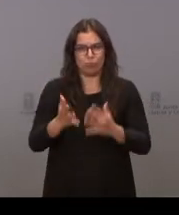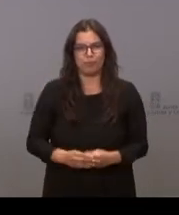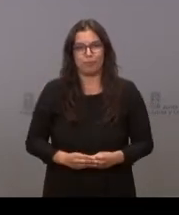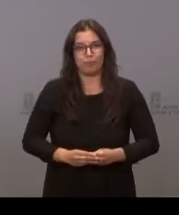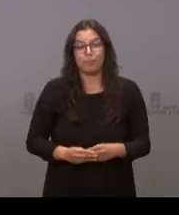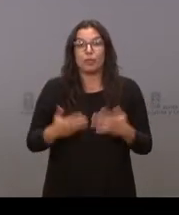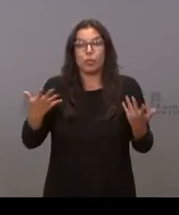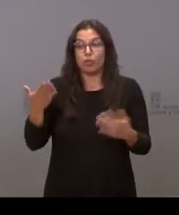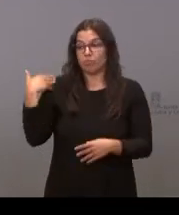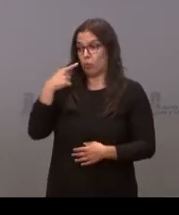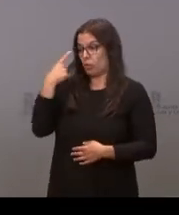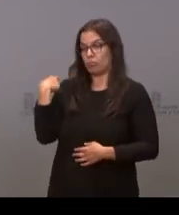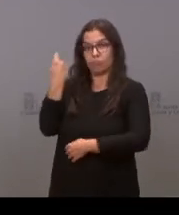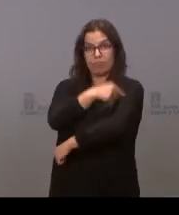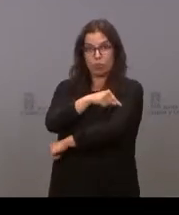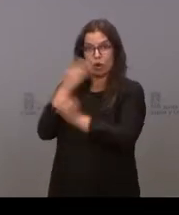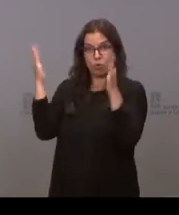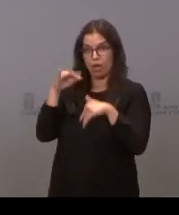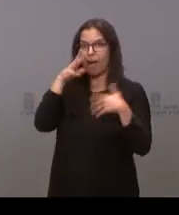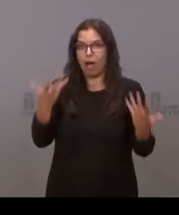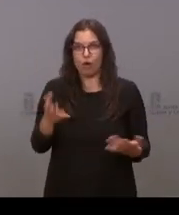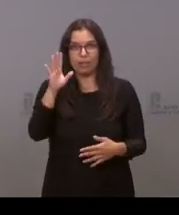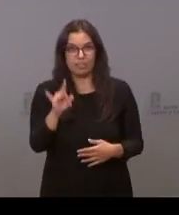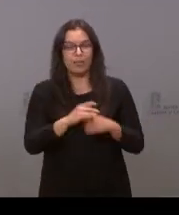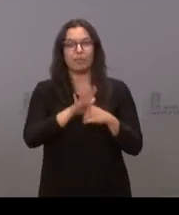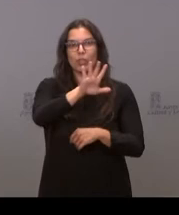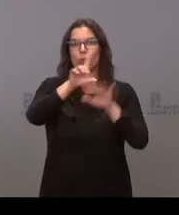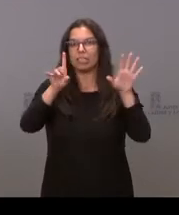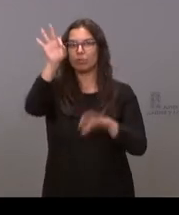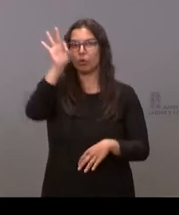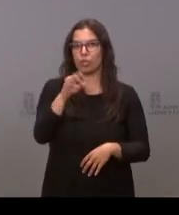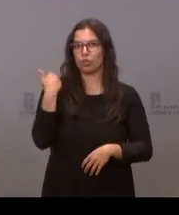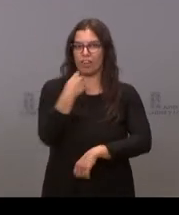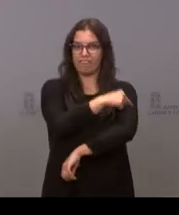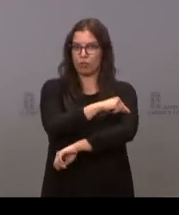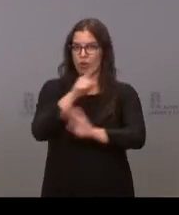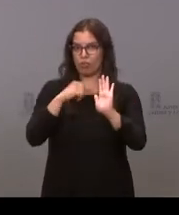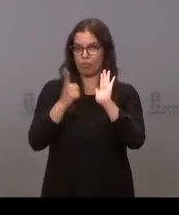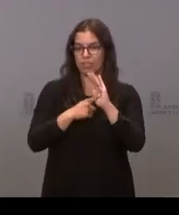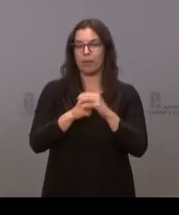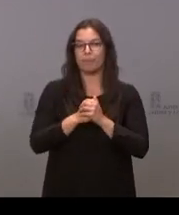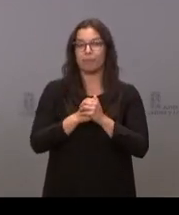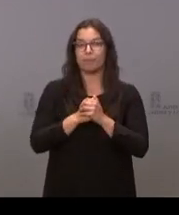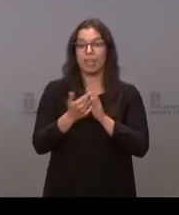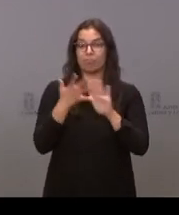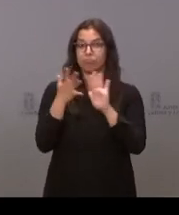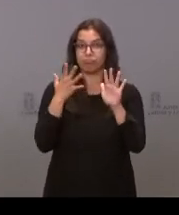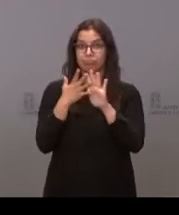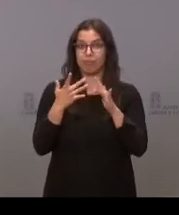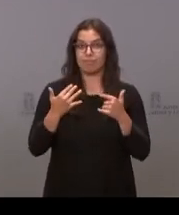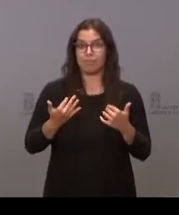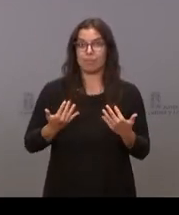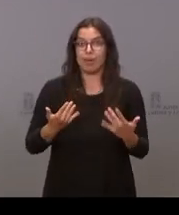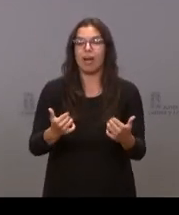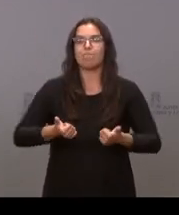tanto, no existía la vacuna, hoy tenemos la vacuna, un 56% de la población con pauta completa y vamos a aumentar el ritmo de vacunación gracias